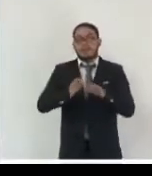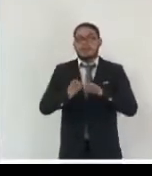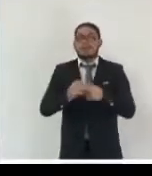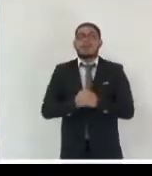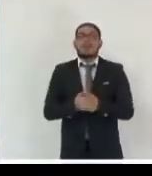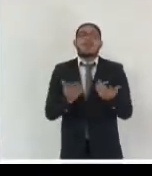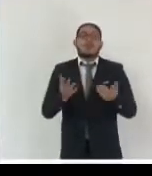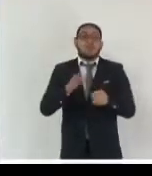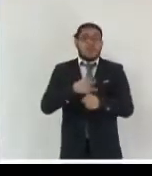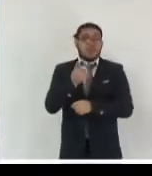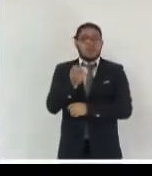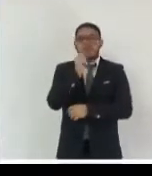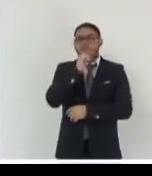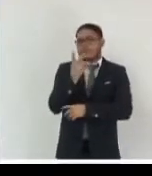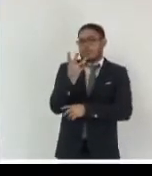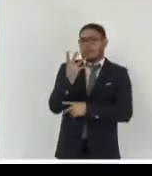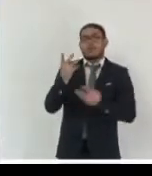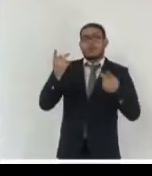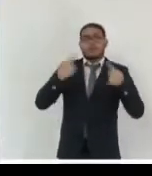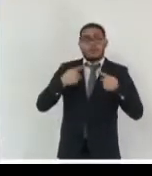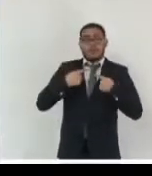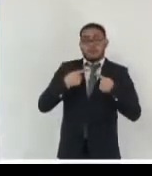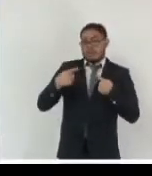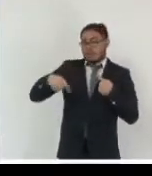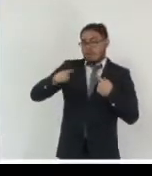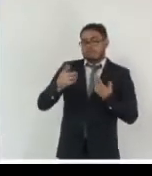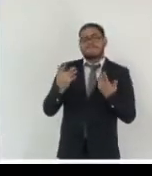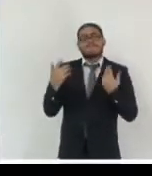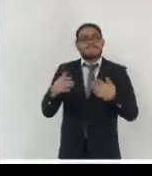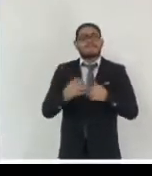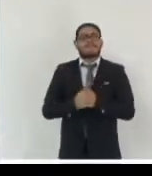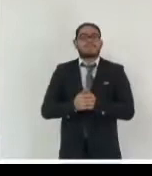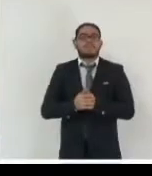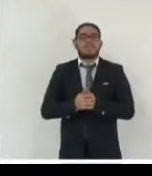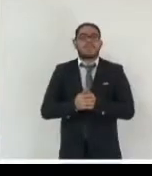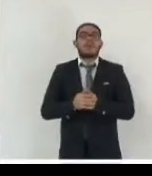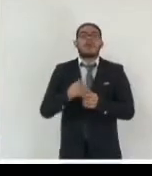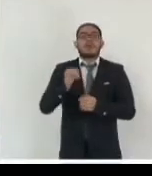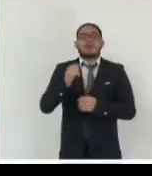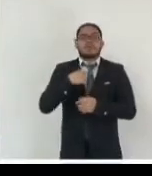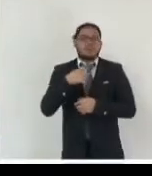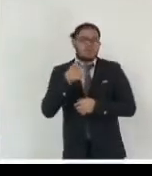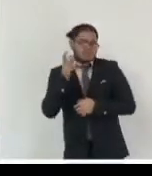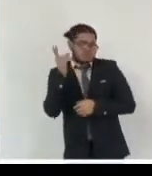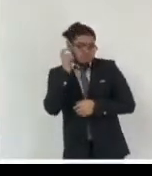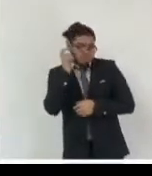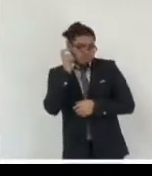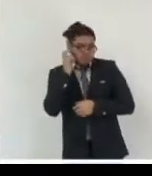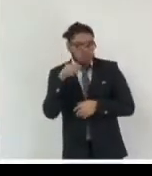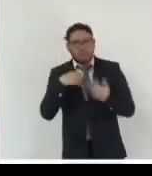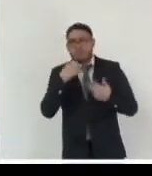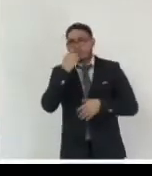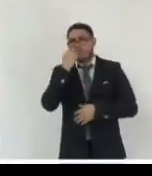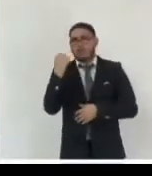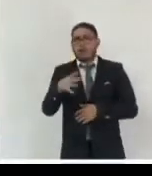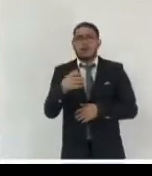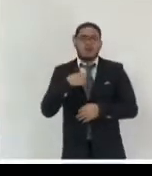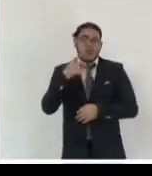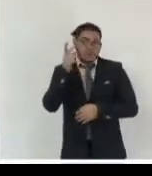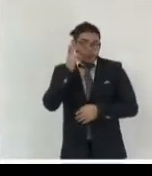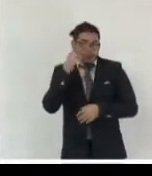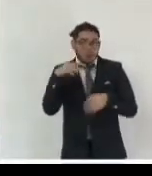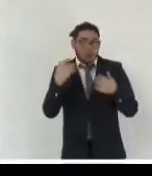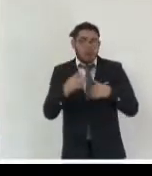Así que a los cuatro colegas que hoy están, en verdad que les escucharé, porque es un privilegio escucharles,